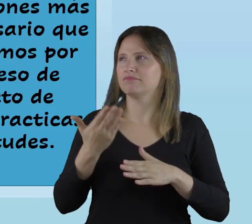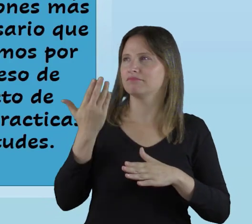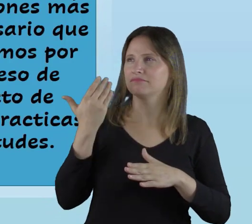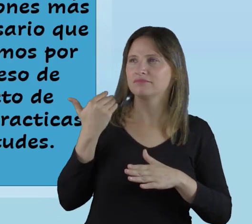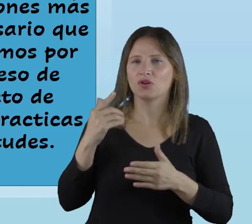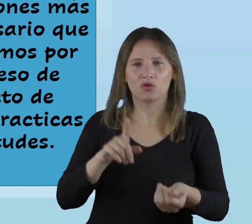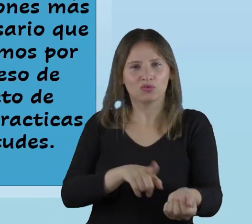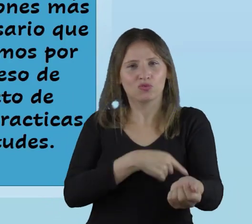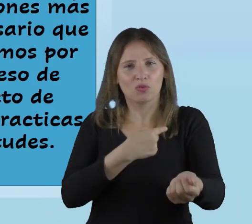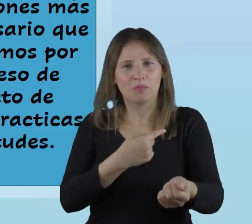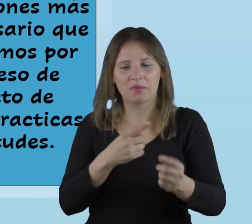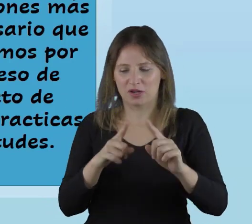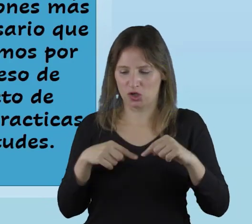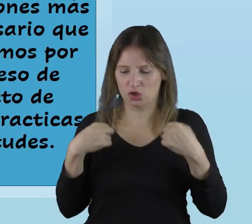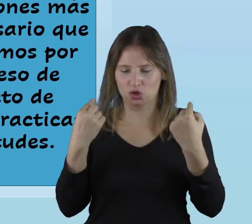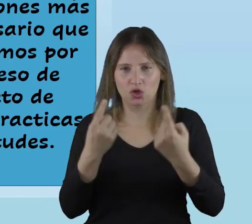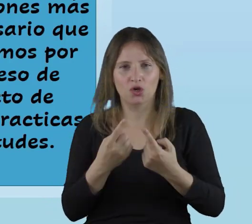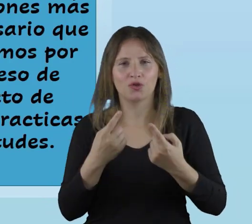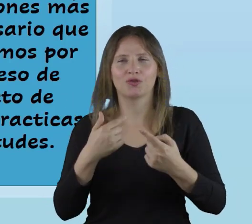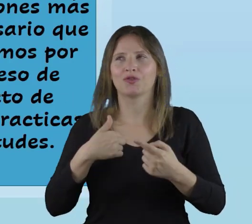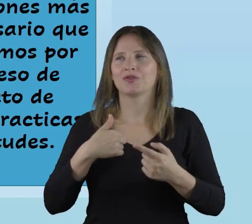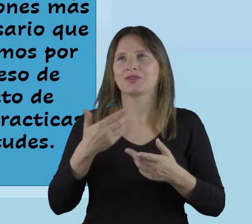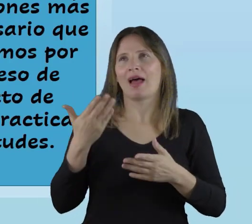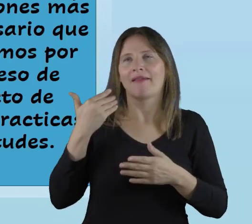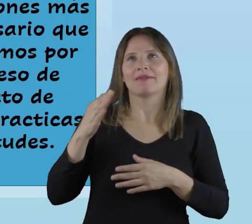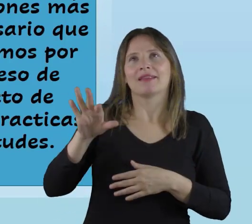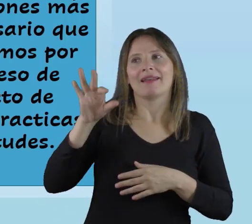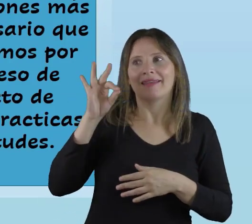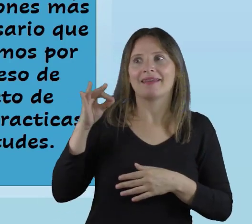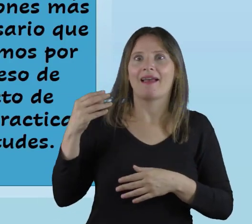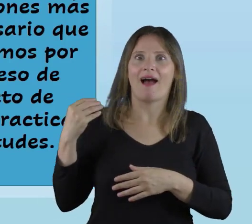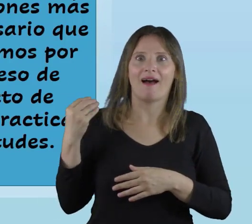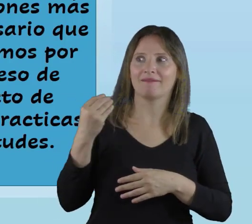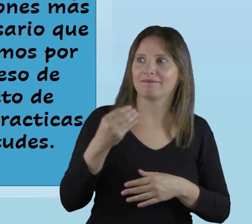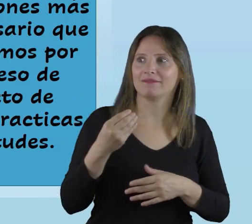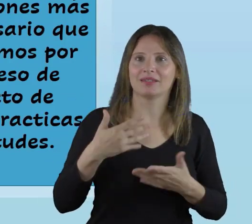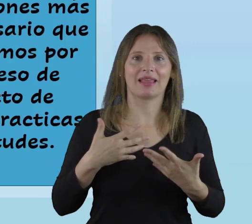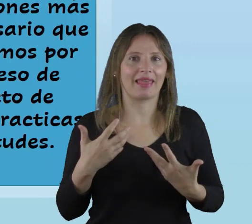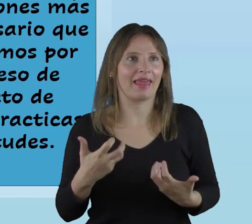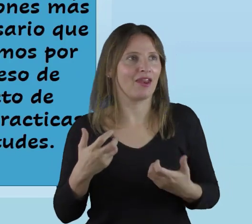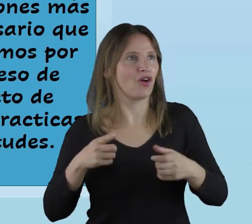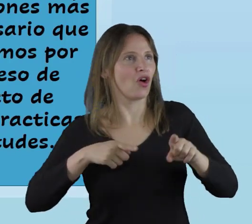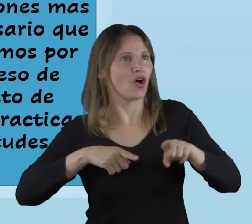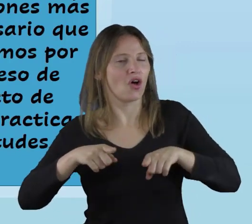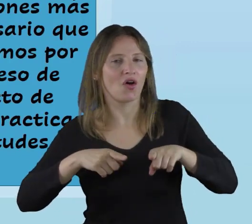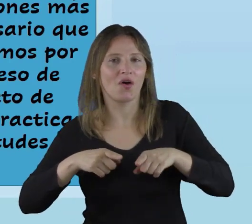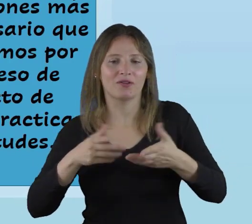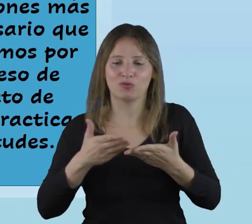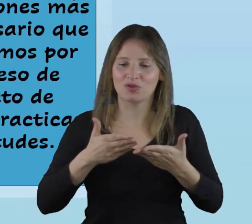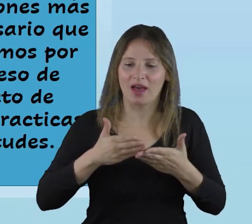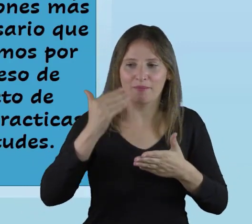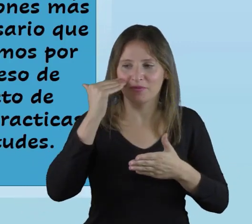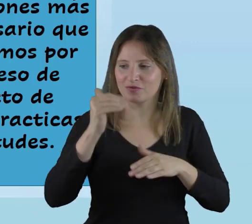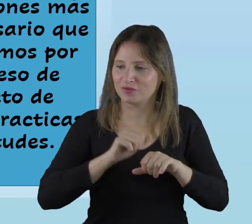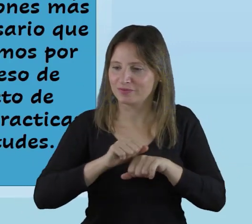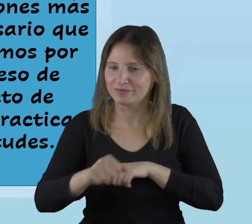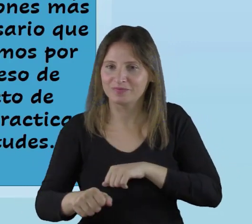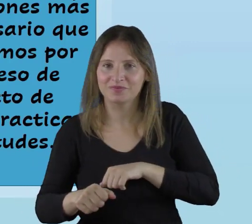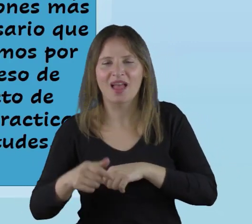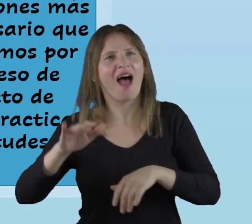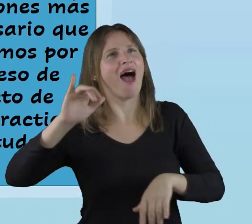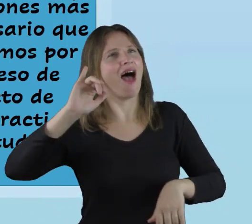a esa base donde nacimos donde nos llevó a elegir la carrera de